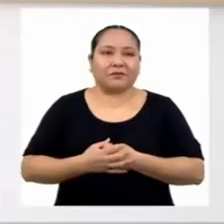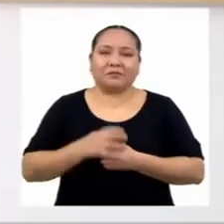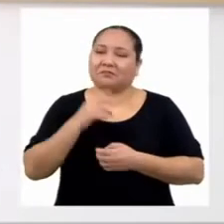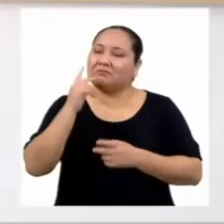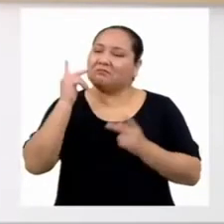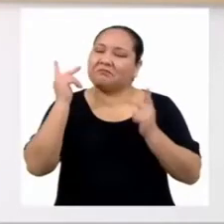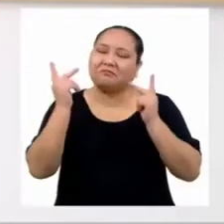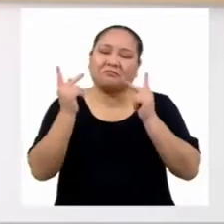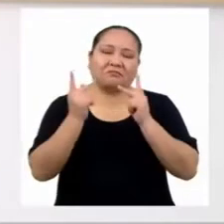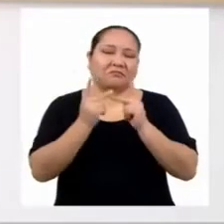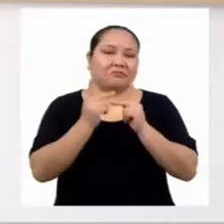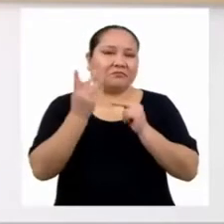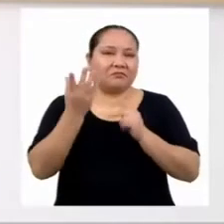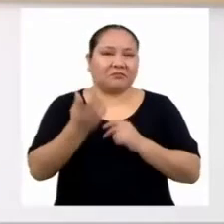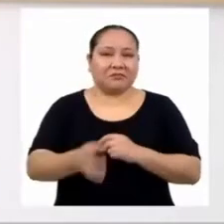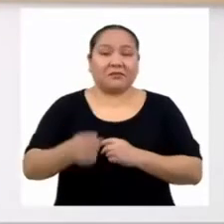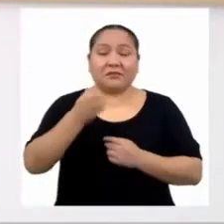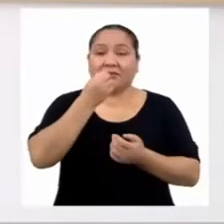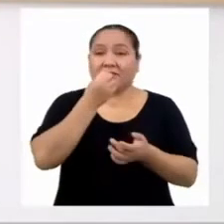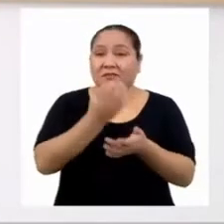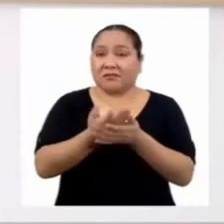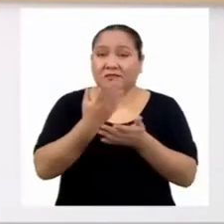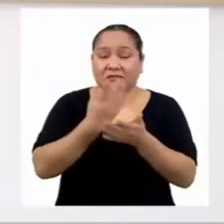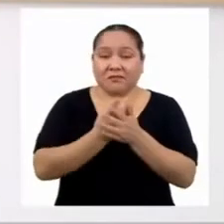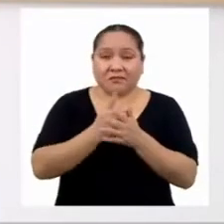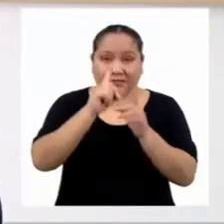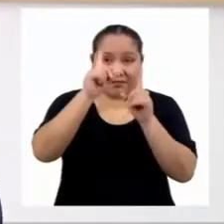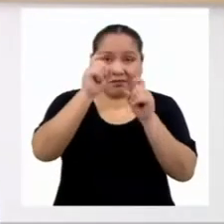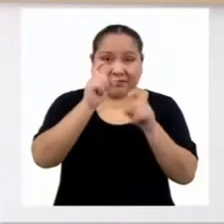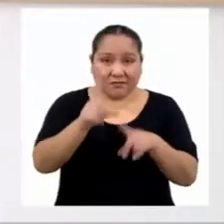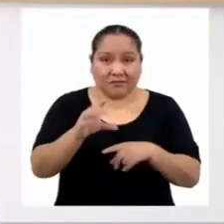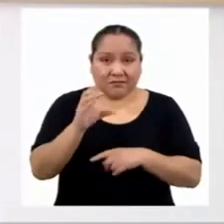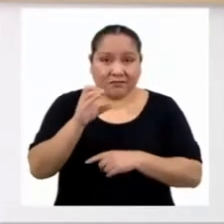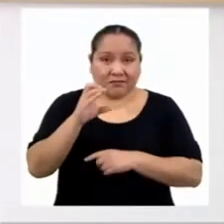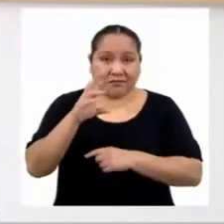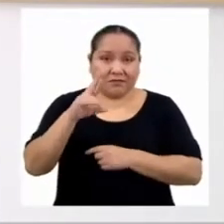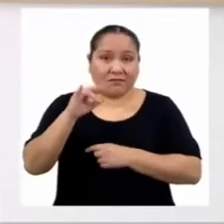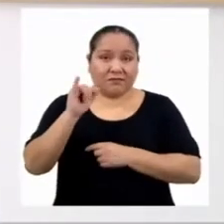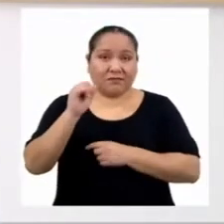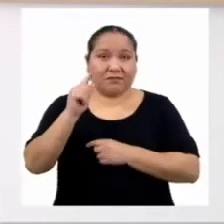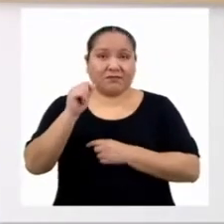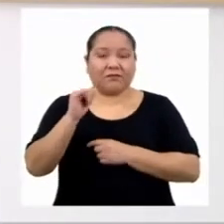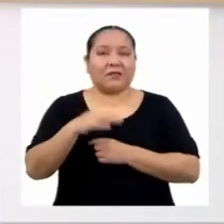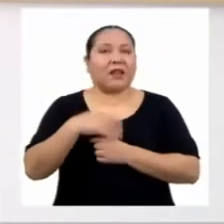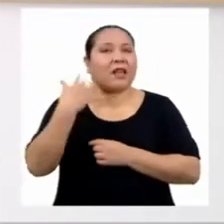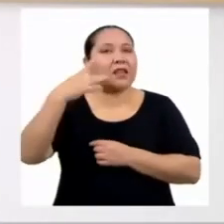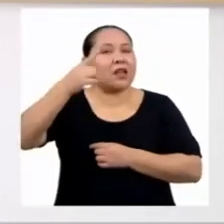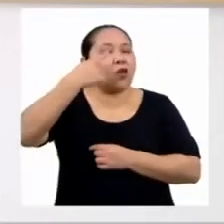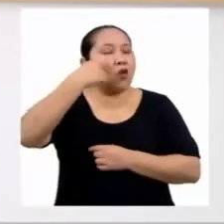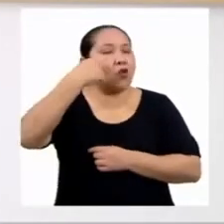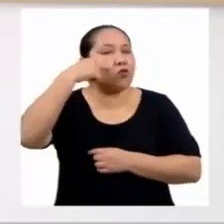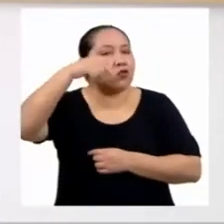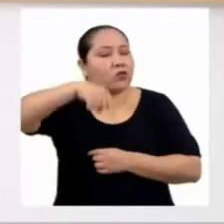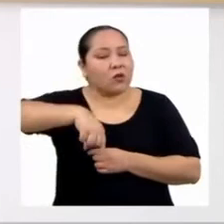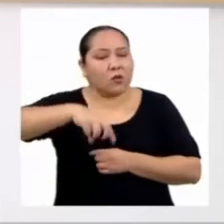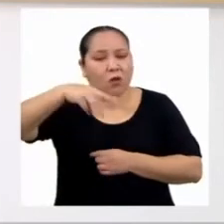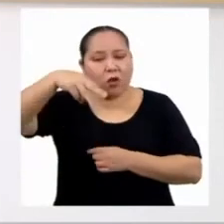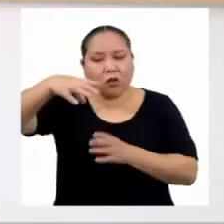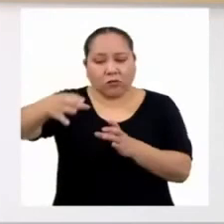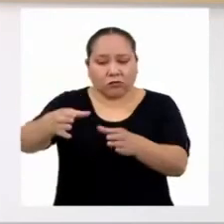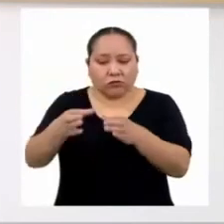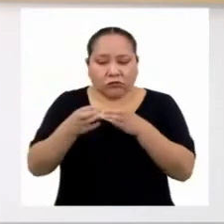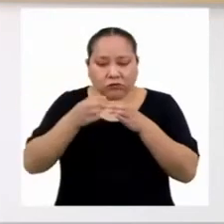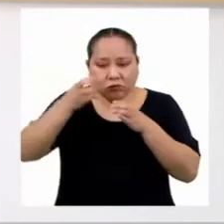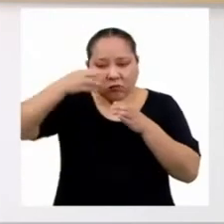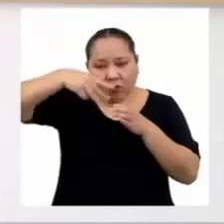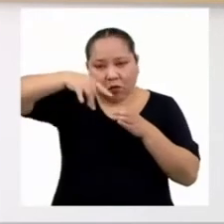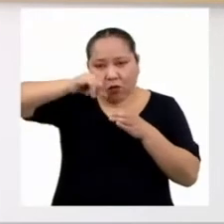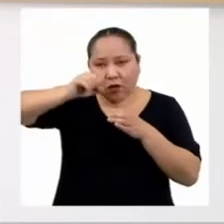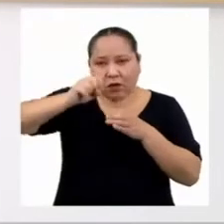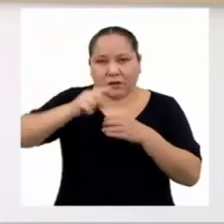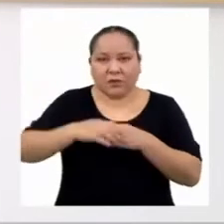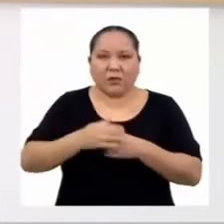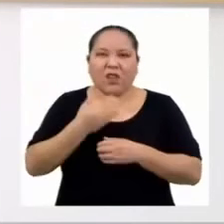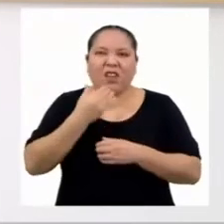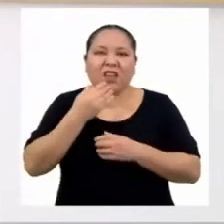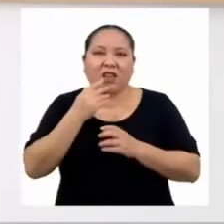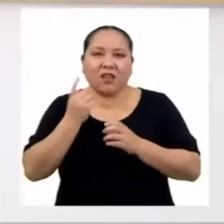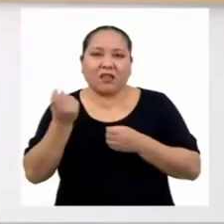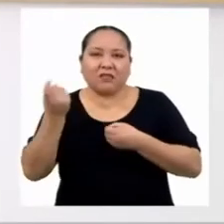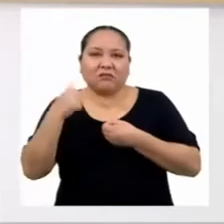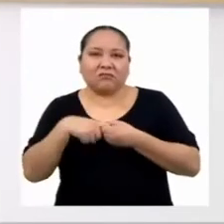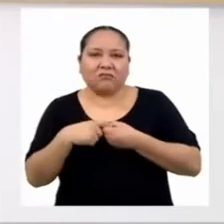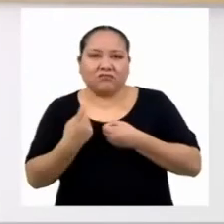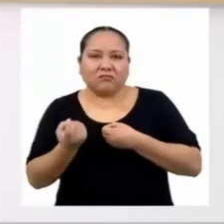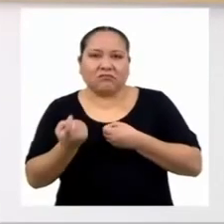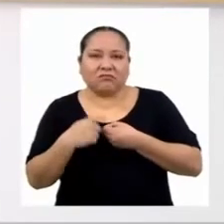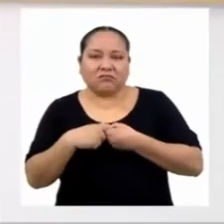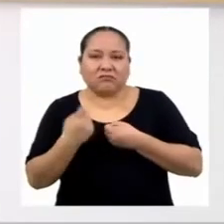Excelente. Es una buena pregunta, Cristian. Si ya conocemos las muestras, pero no sabemos del total quienes conformarán